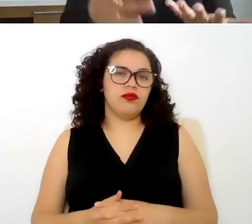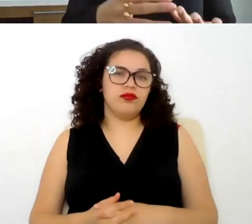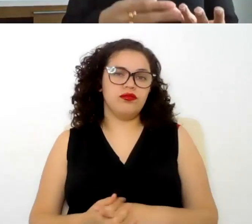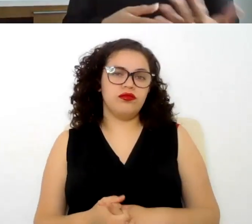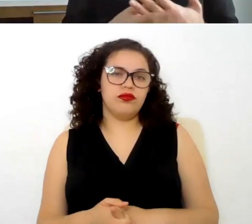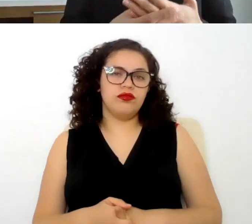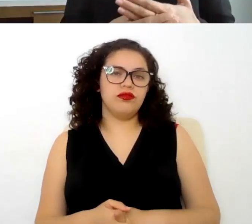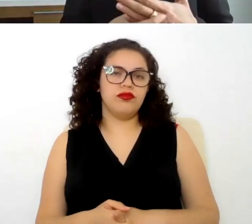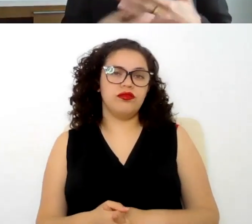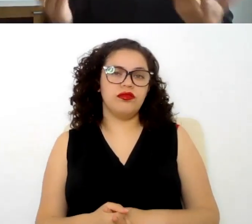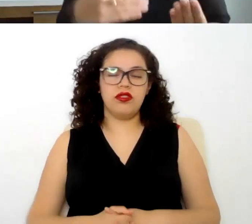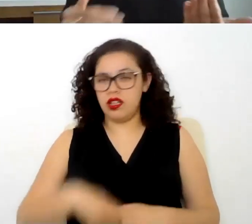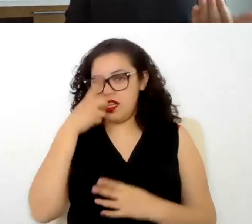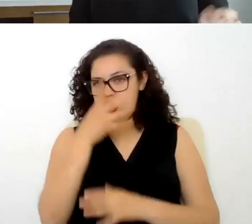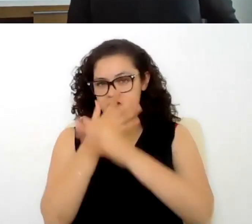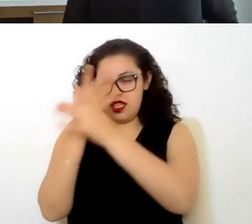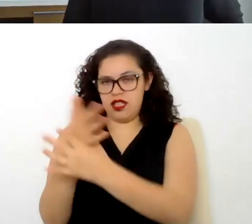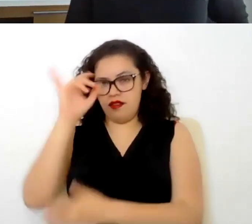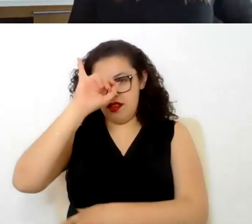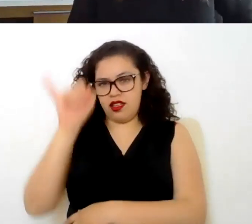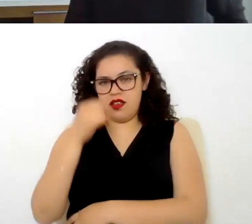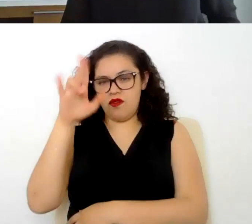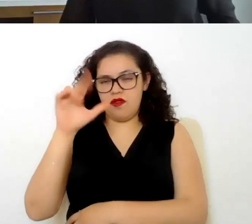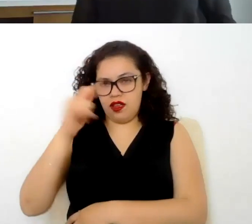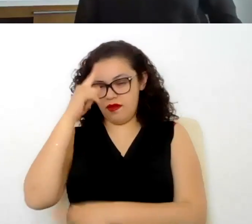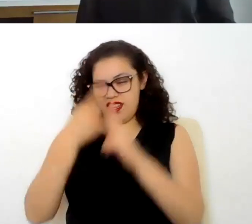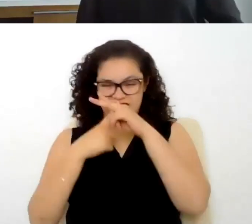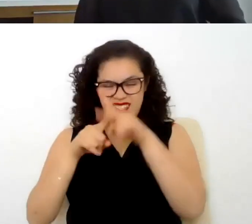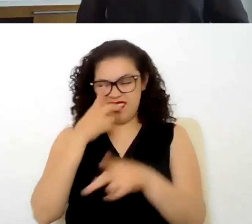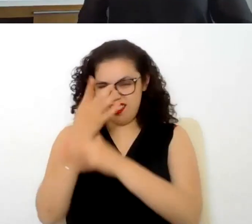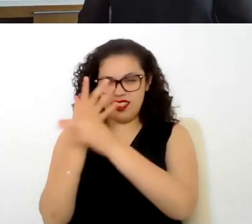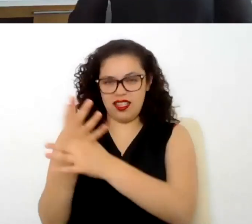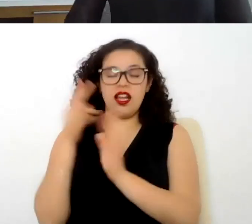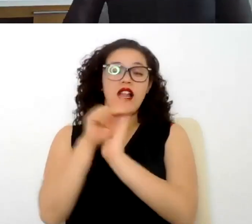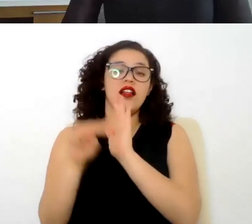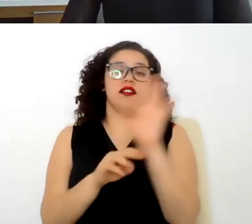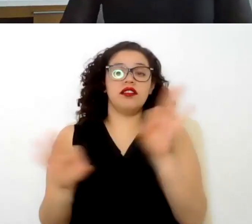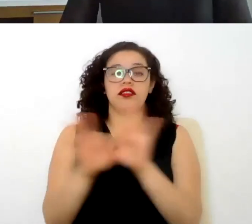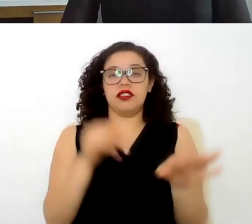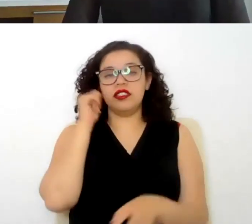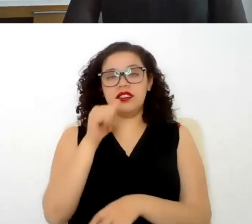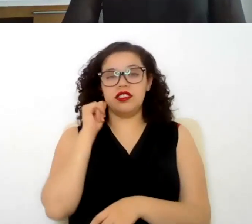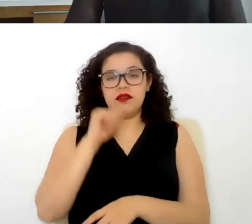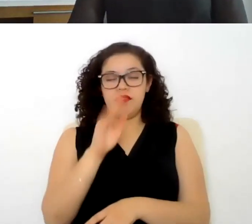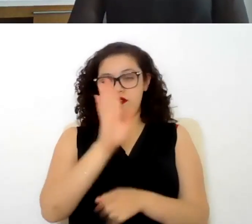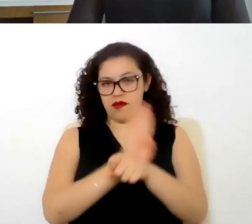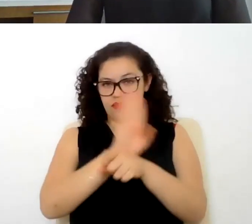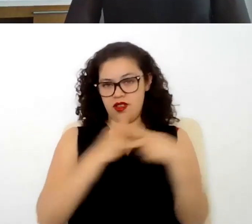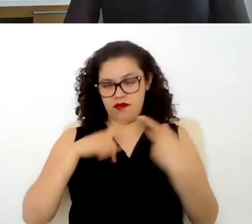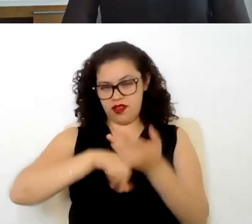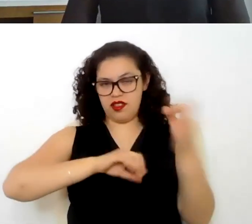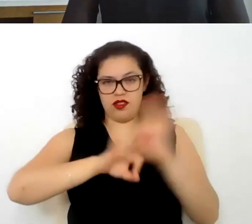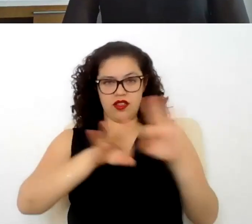mencionaba Juan también en la parte inicial de la presentación las normas laborales siempre van a beneficiar a los trabajadores